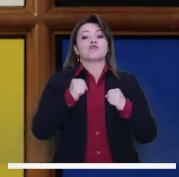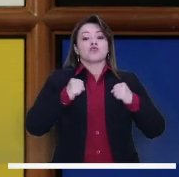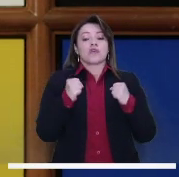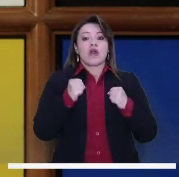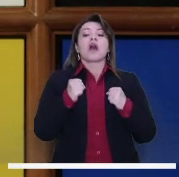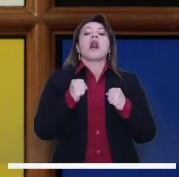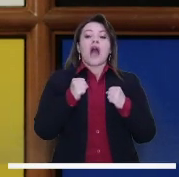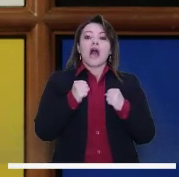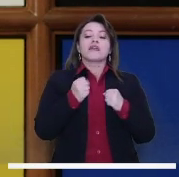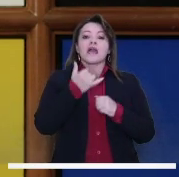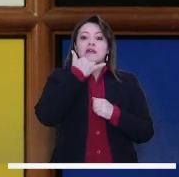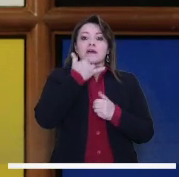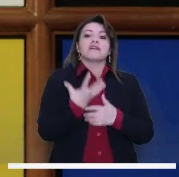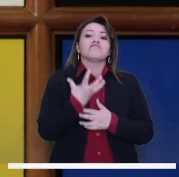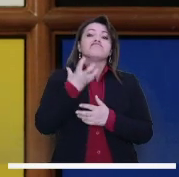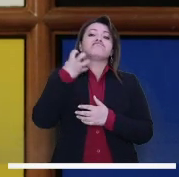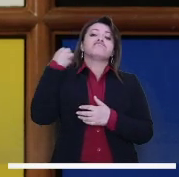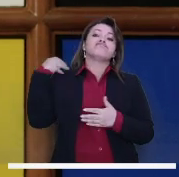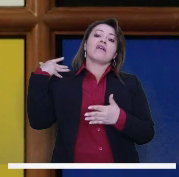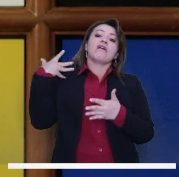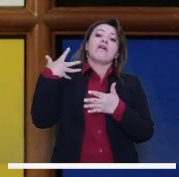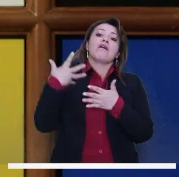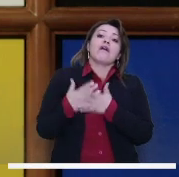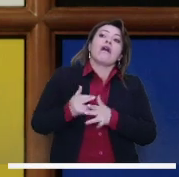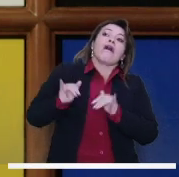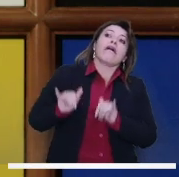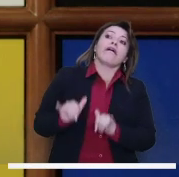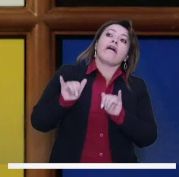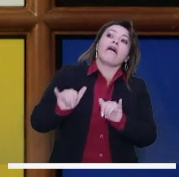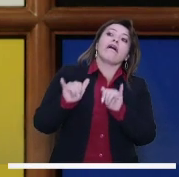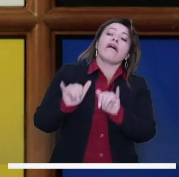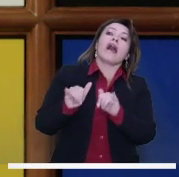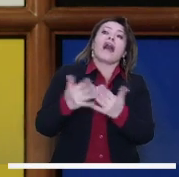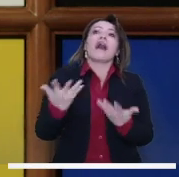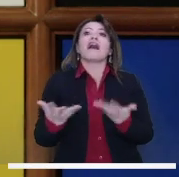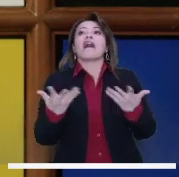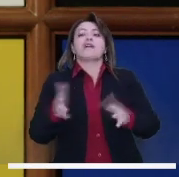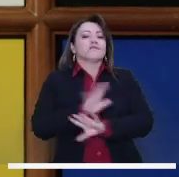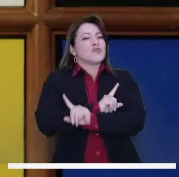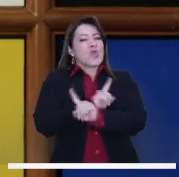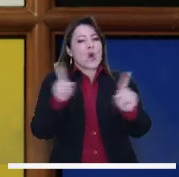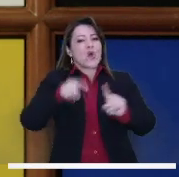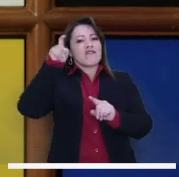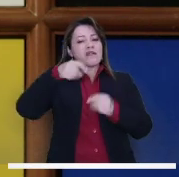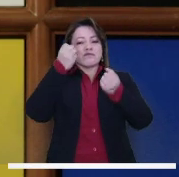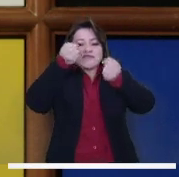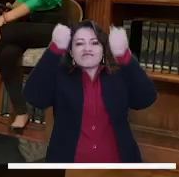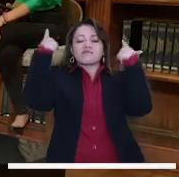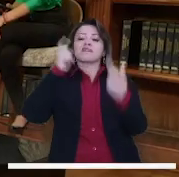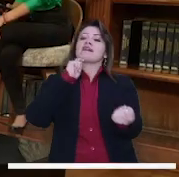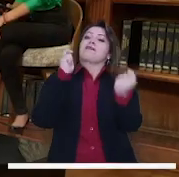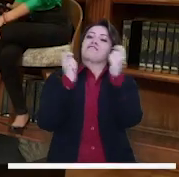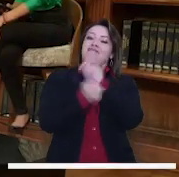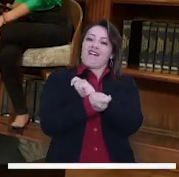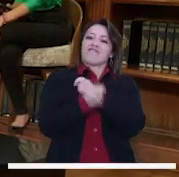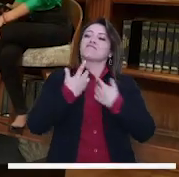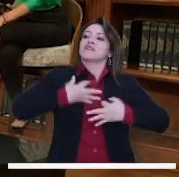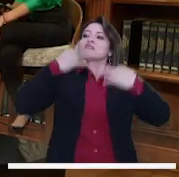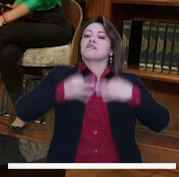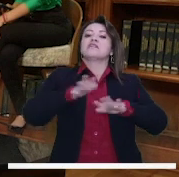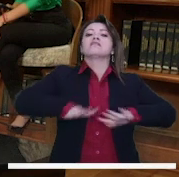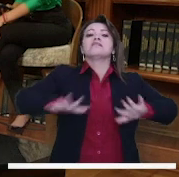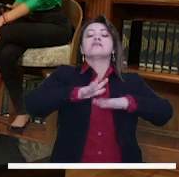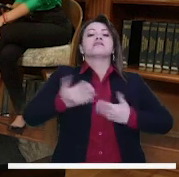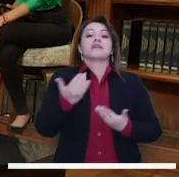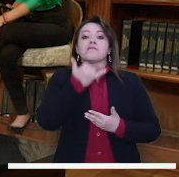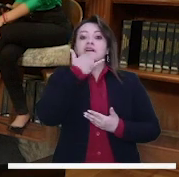es que no nos podemos quedar en esa nostalgia en términos de movilidad, de lo que fue o lo que podría haber sido y ya no fue. Lo que nosotros tenemos que ver